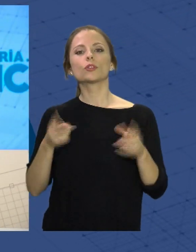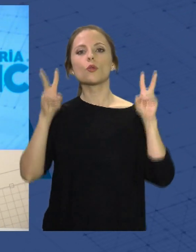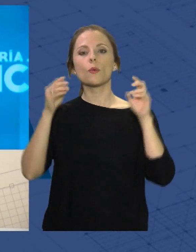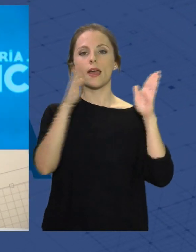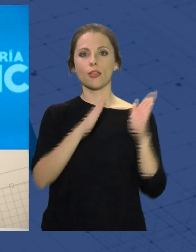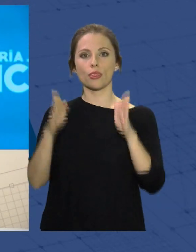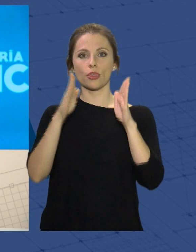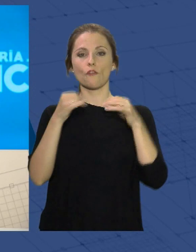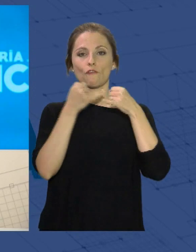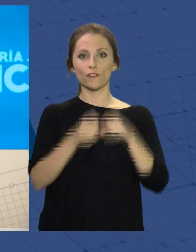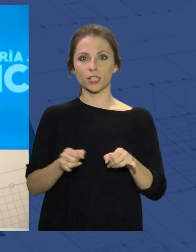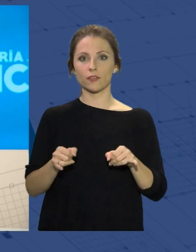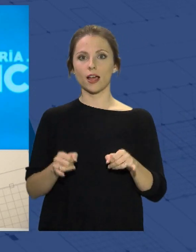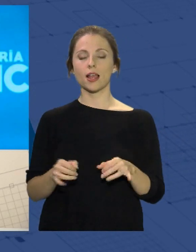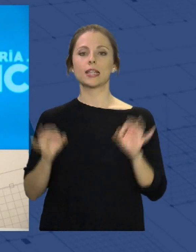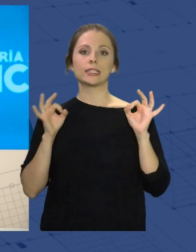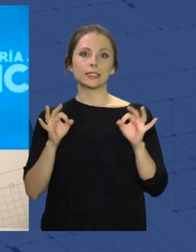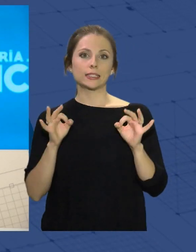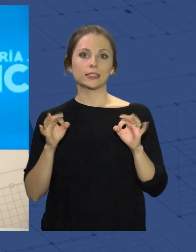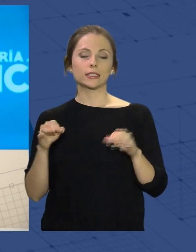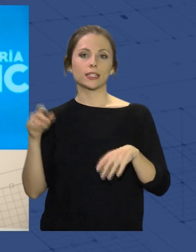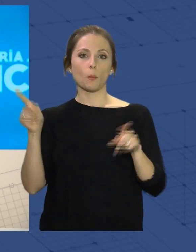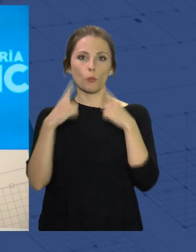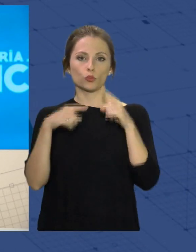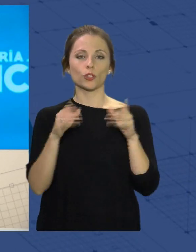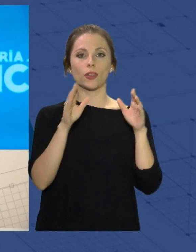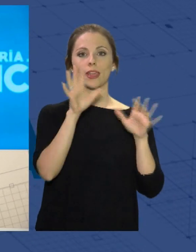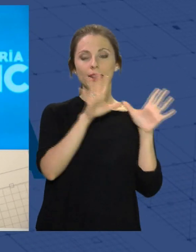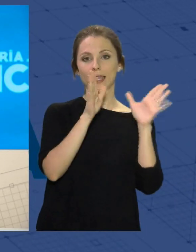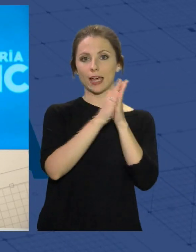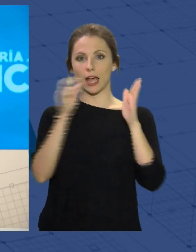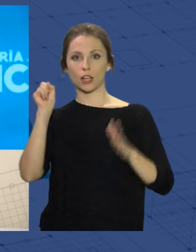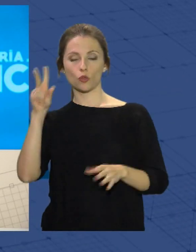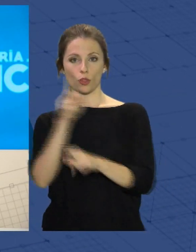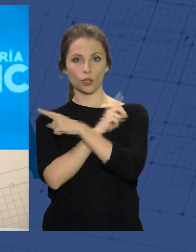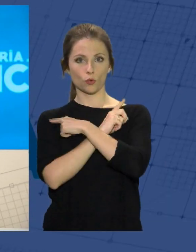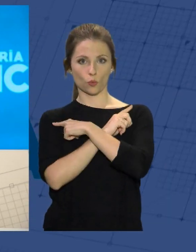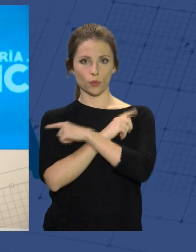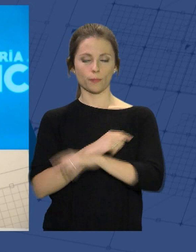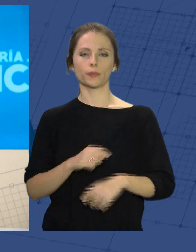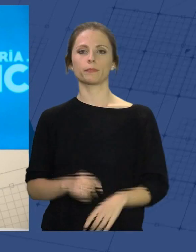Festival Morada Sónica que tendrá lugar del 10 al 12 de noviembre en Clasillas.